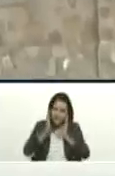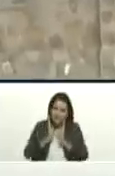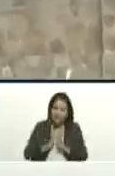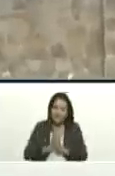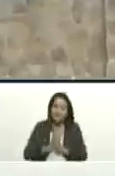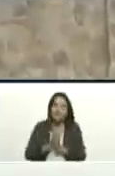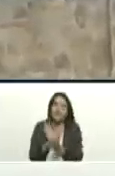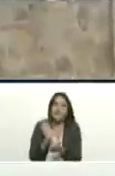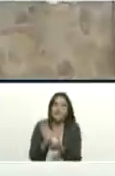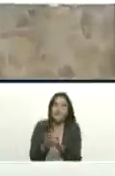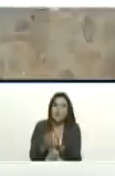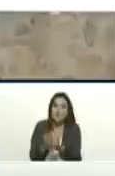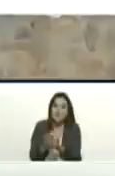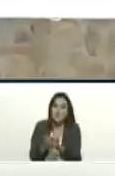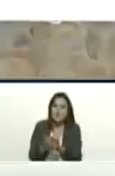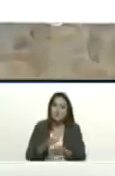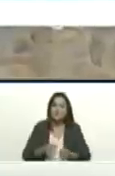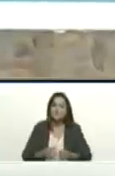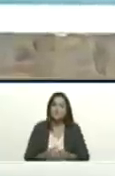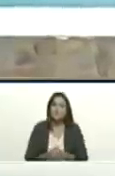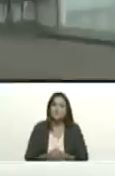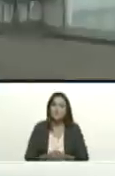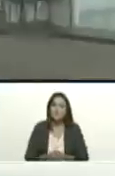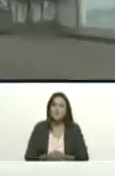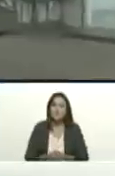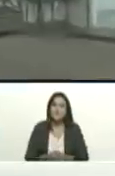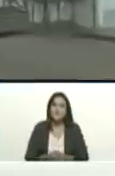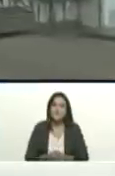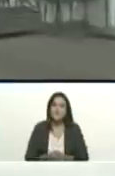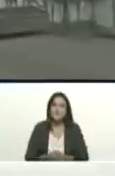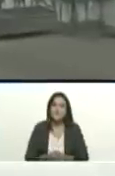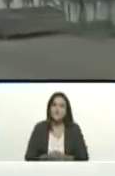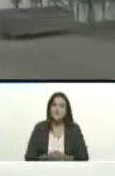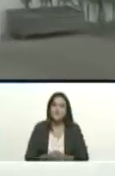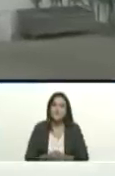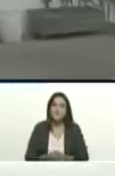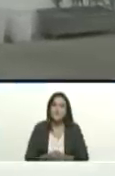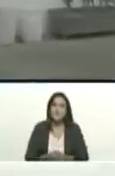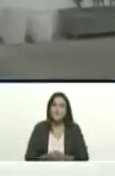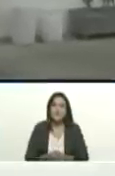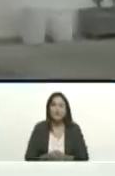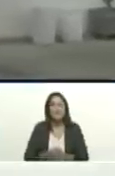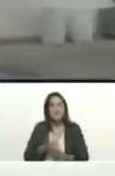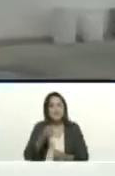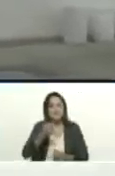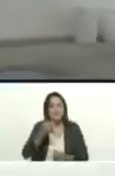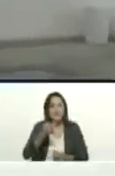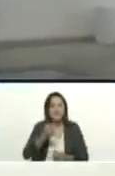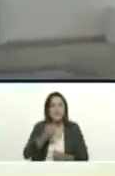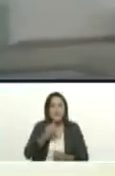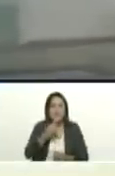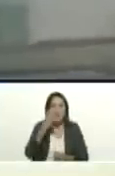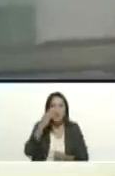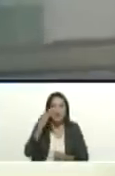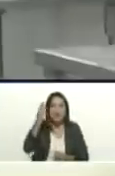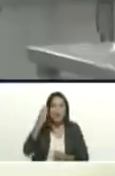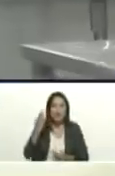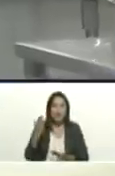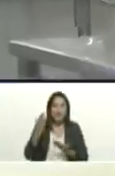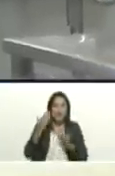llegan sus bendiciones y nos acompañan siempre lo digo Dios con nosotros